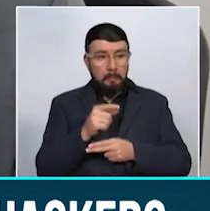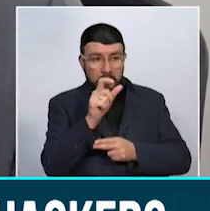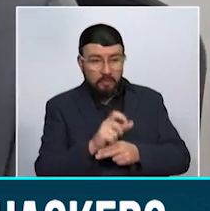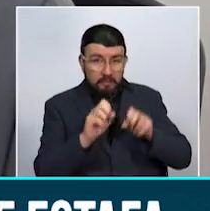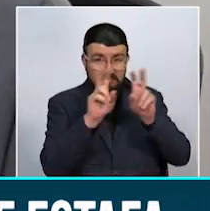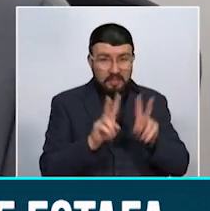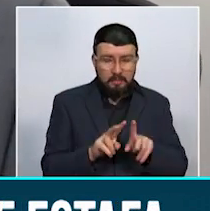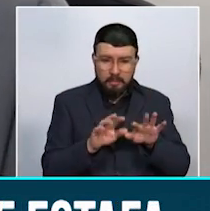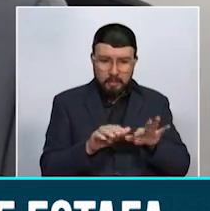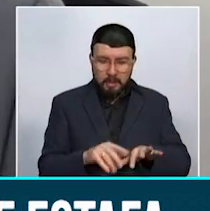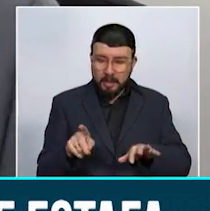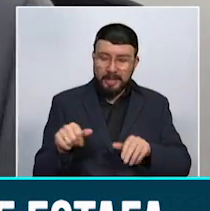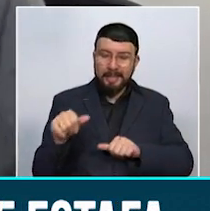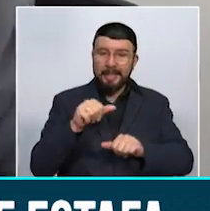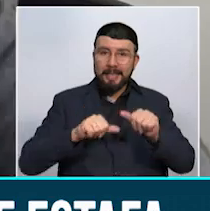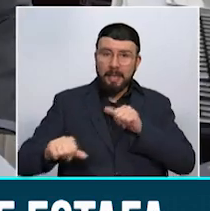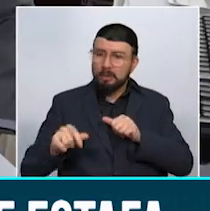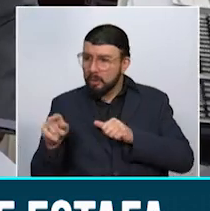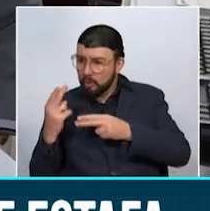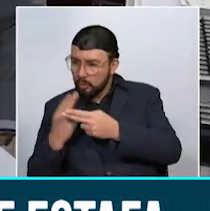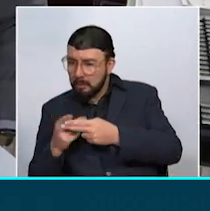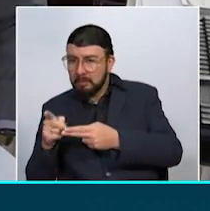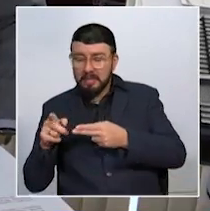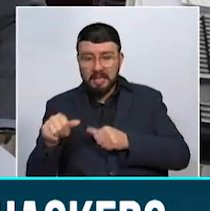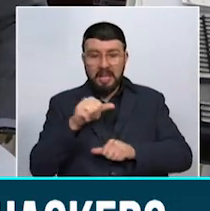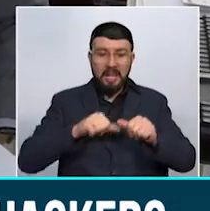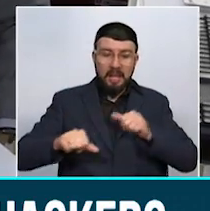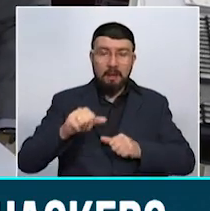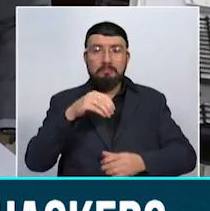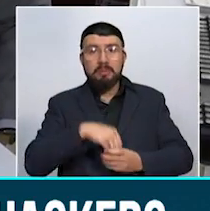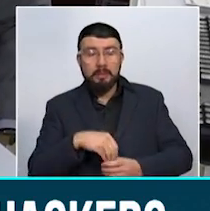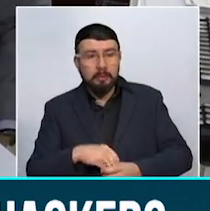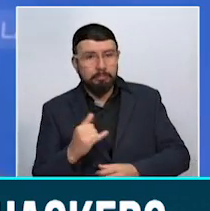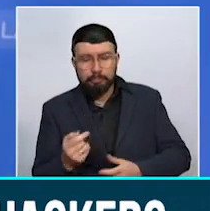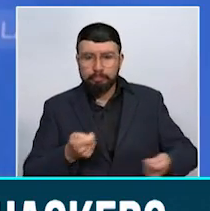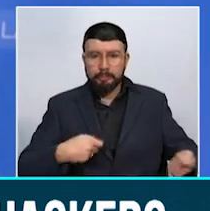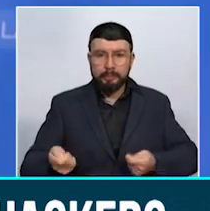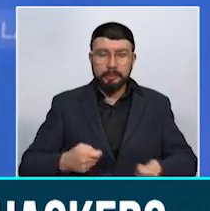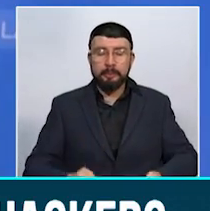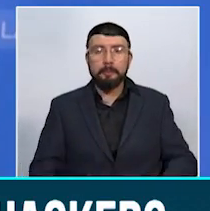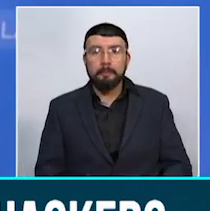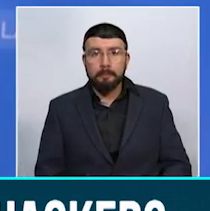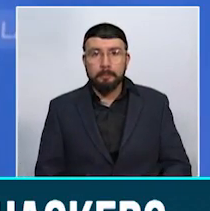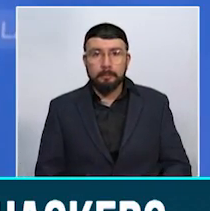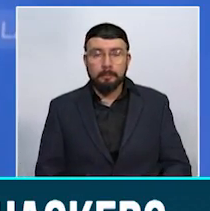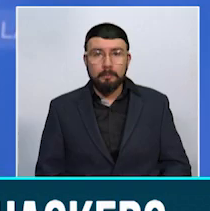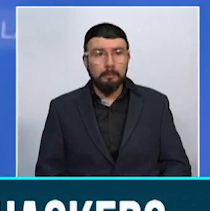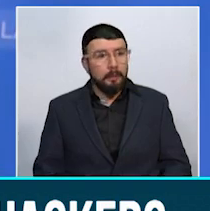hacía el cambio de la clave personal de las cuentas bancarias en los portales transaccionales. Estas personas